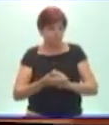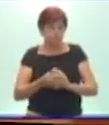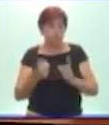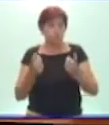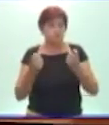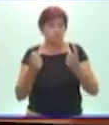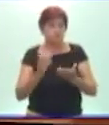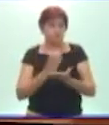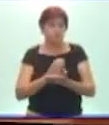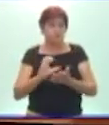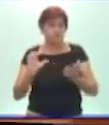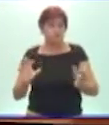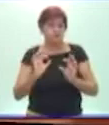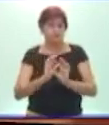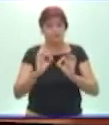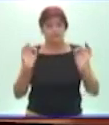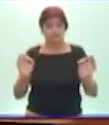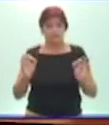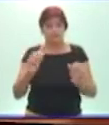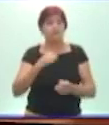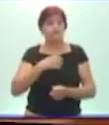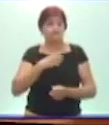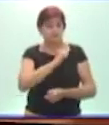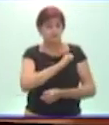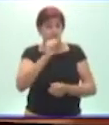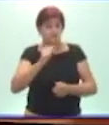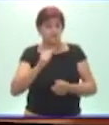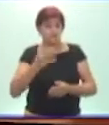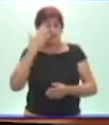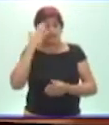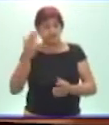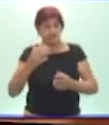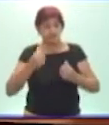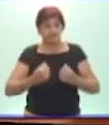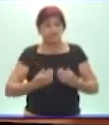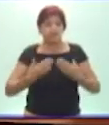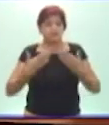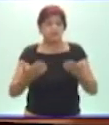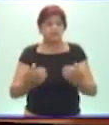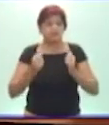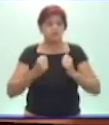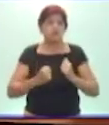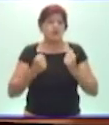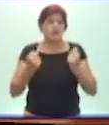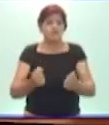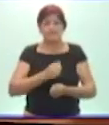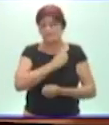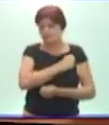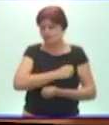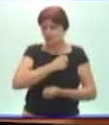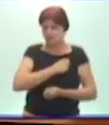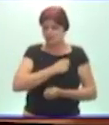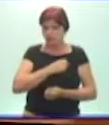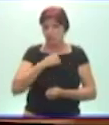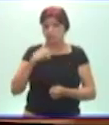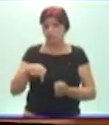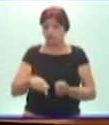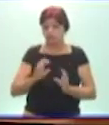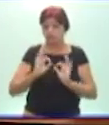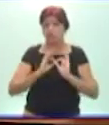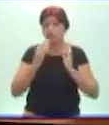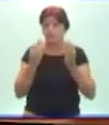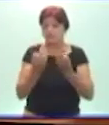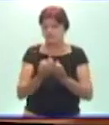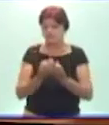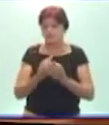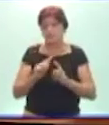gracias a la dedicación, al esfuerzo, al amor que ha encontrado en esta familia porque todos